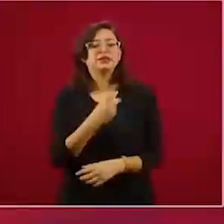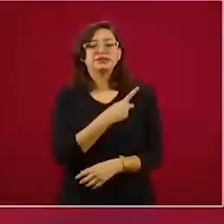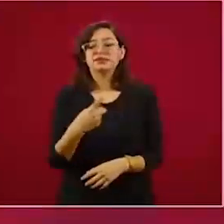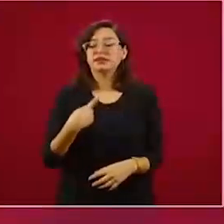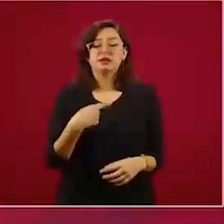pública.